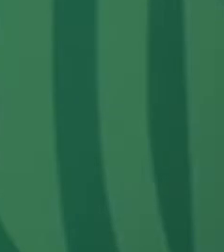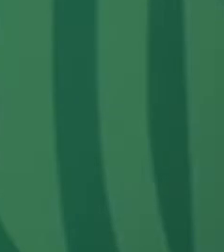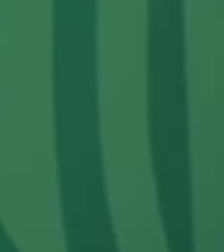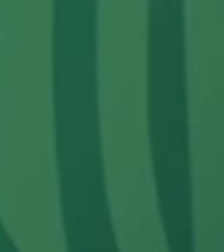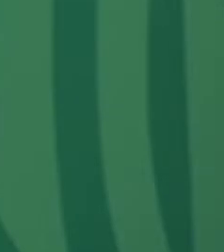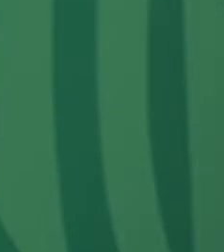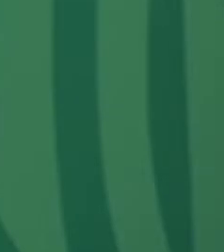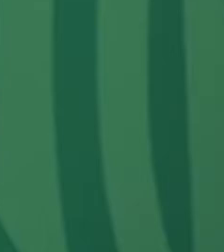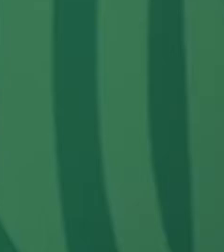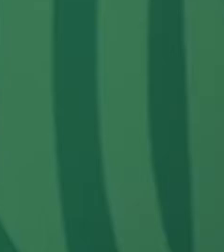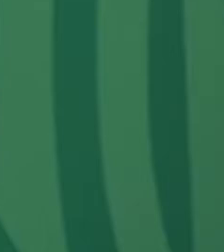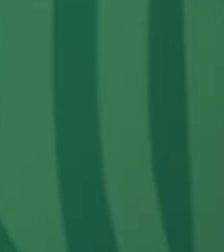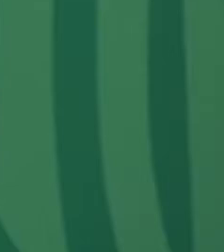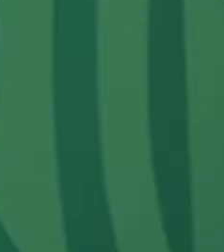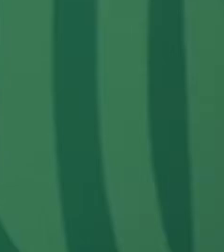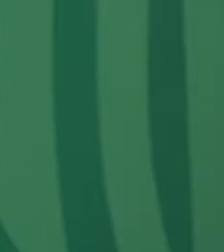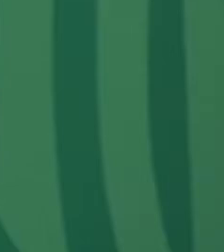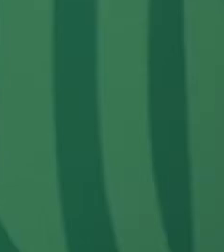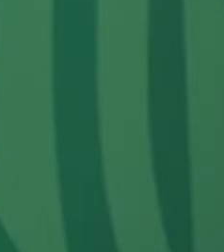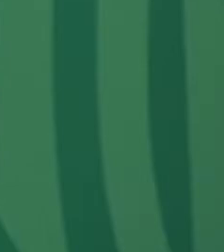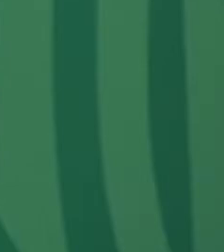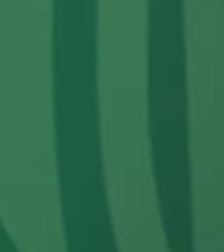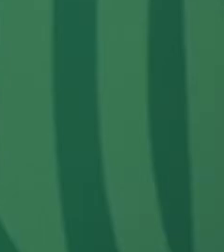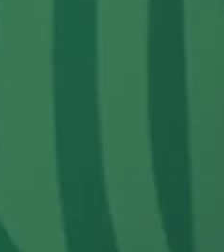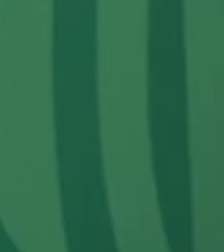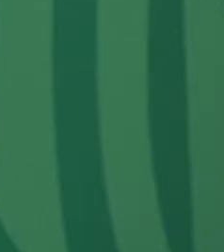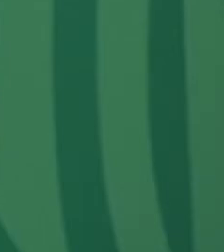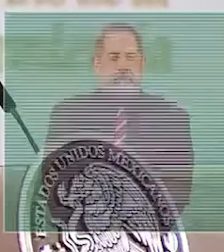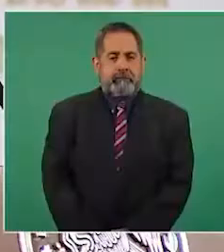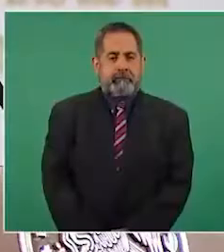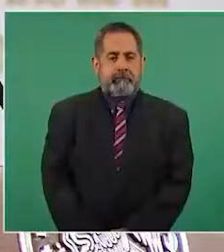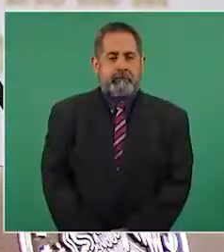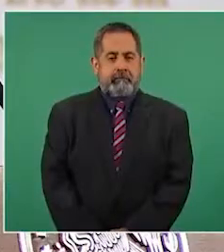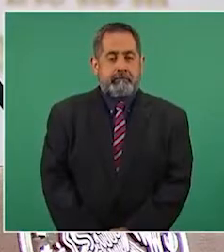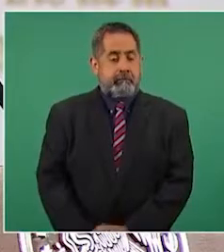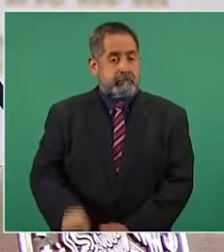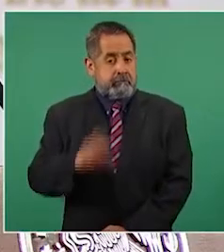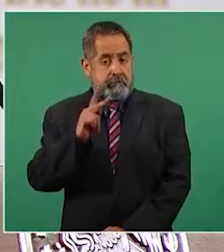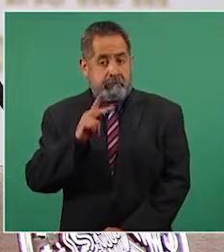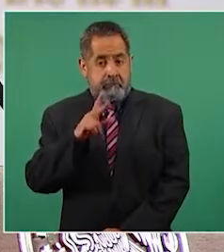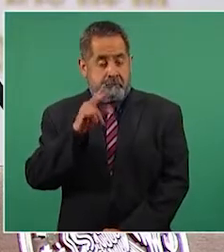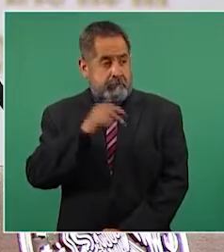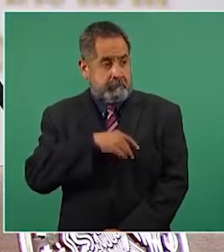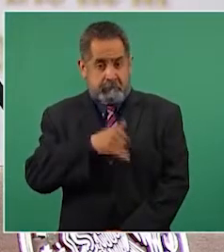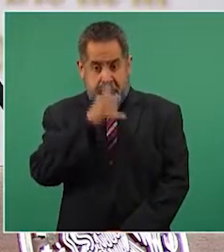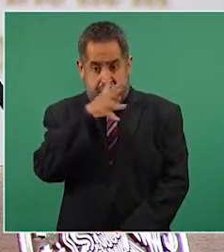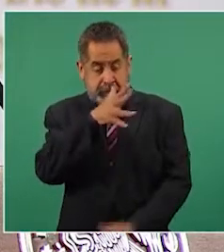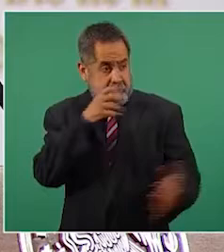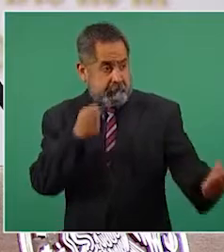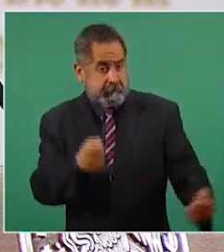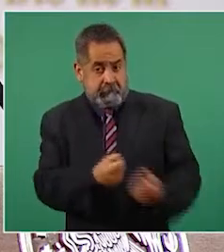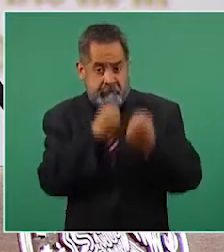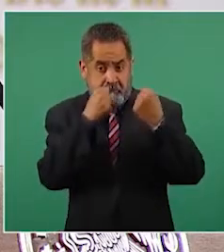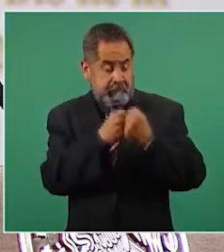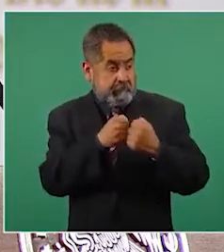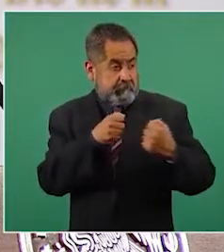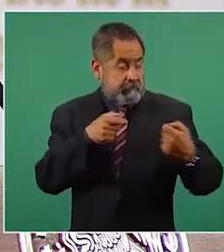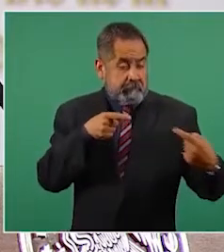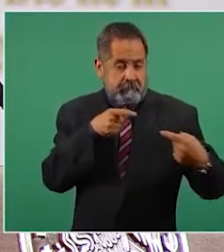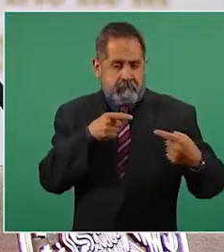Pero no caer en la provocación de la confrontación y de la violencia.